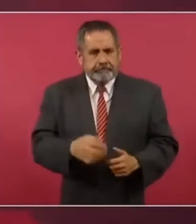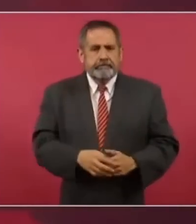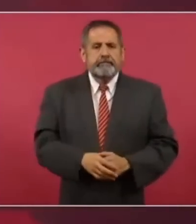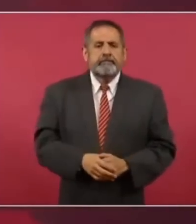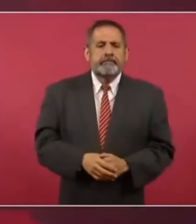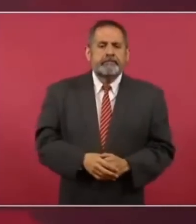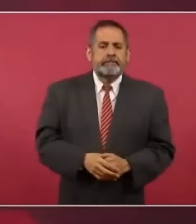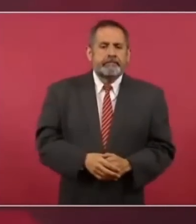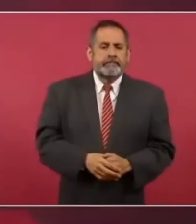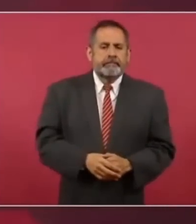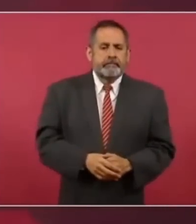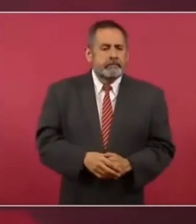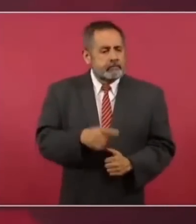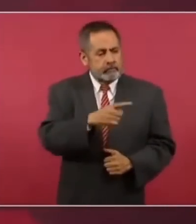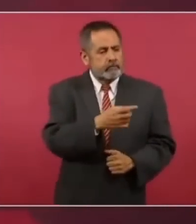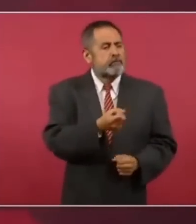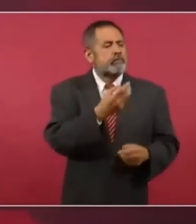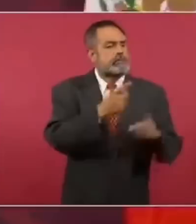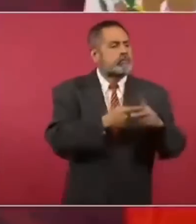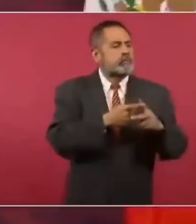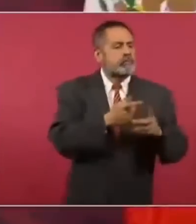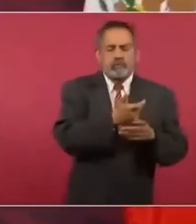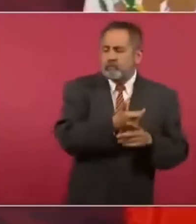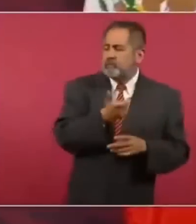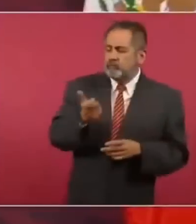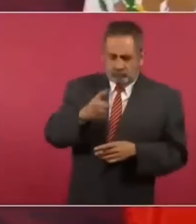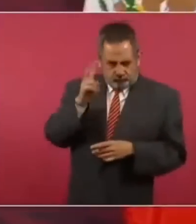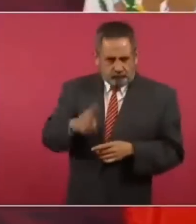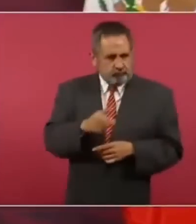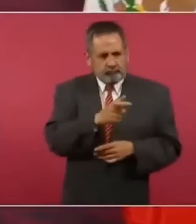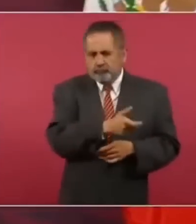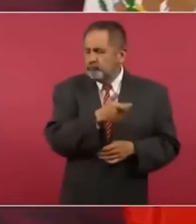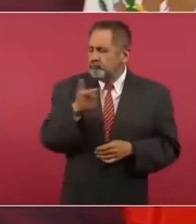¿cuánto pagaste realmente?